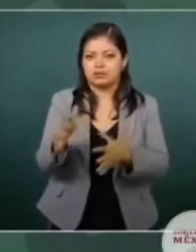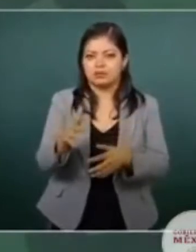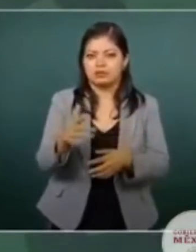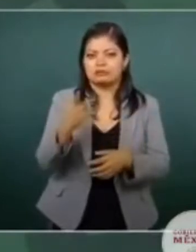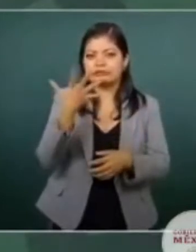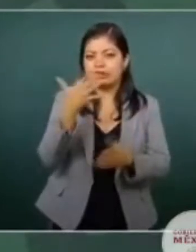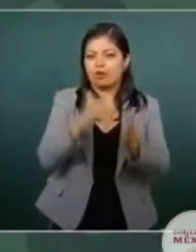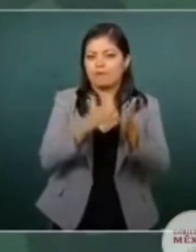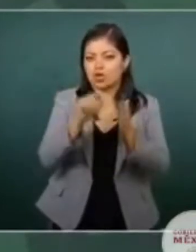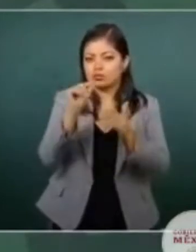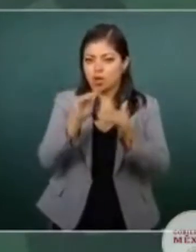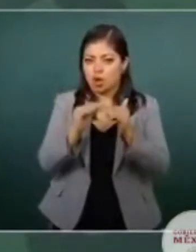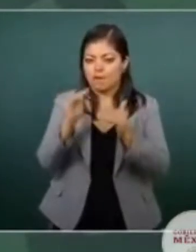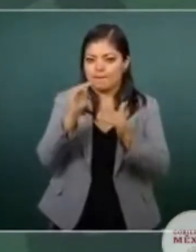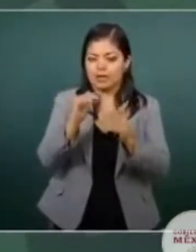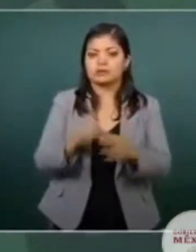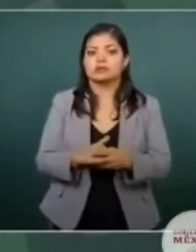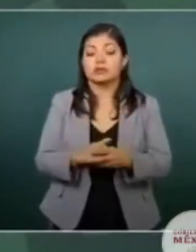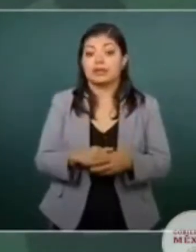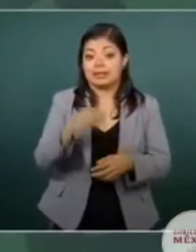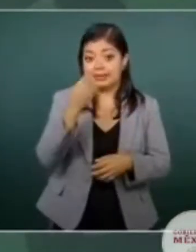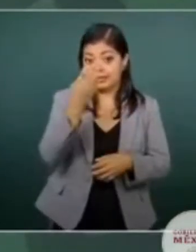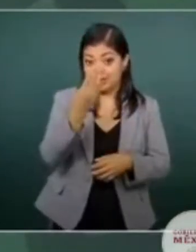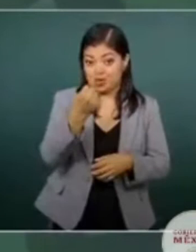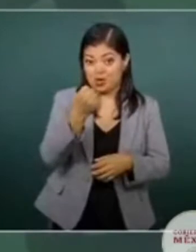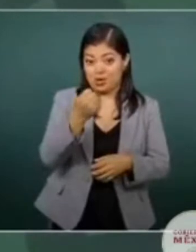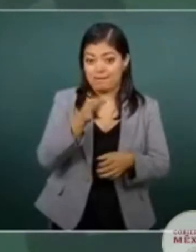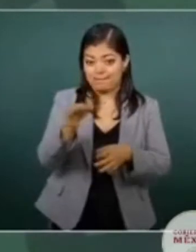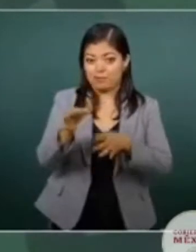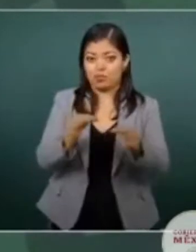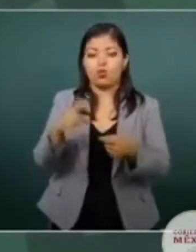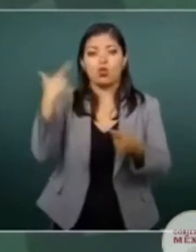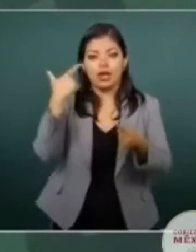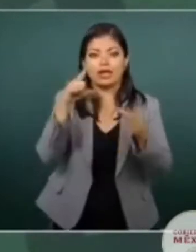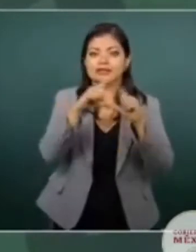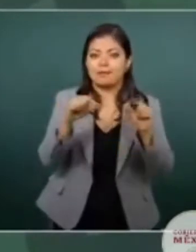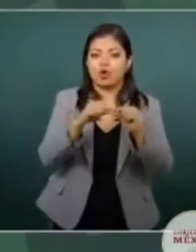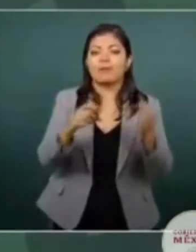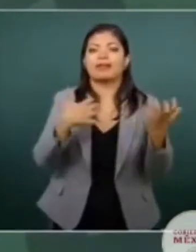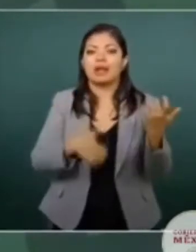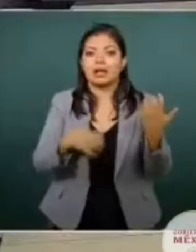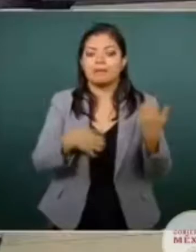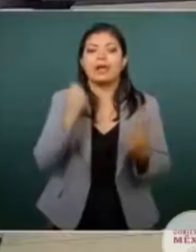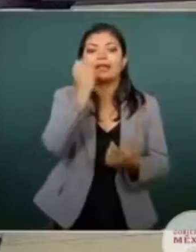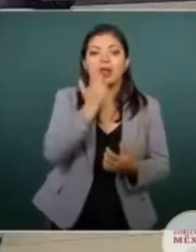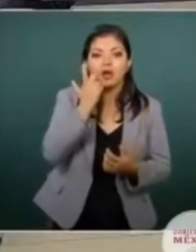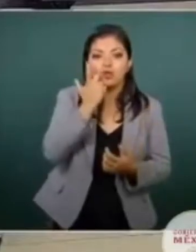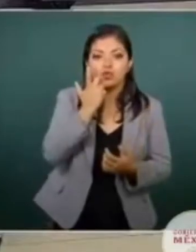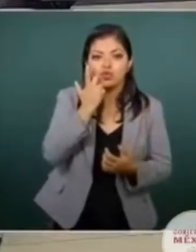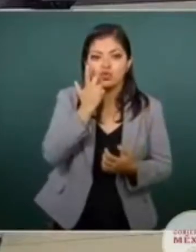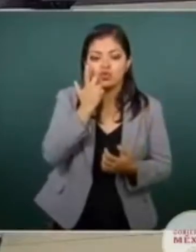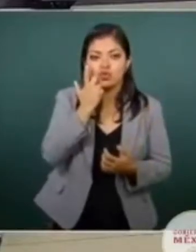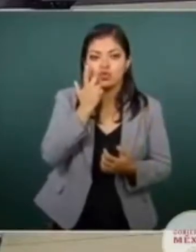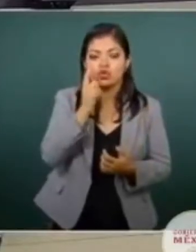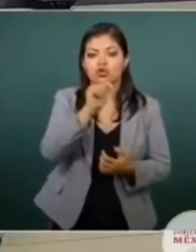y en estos nueve municipios, que son Guadalajara, Zapopan, Tlaquepaque, Tlajomulco, Dezúñiga,